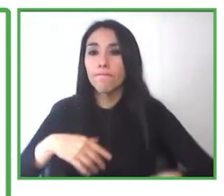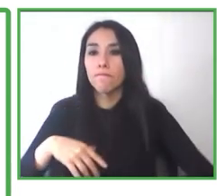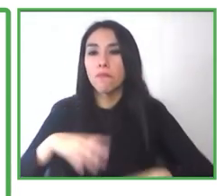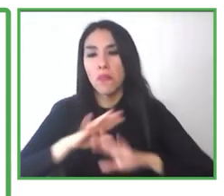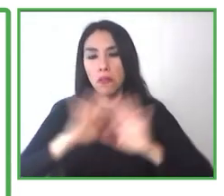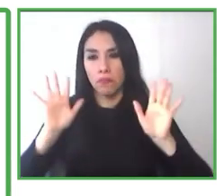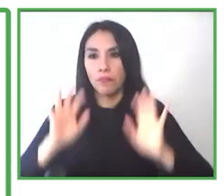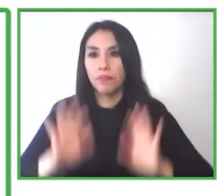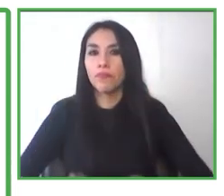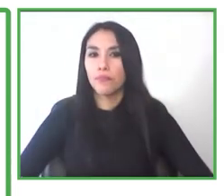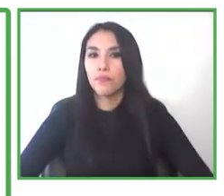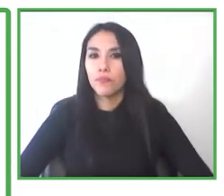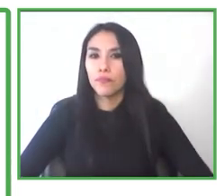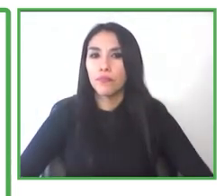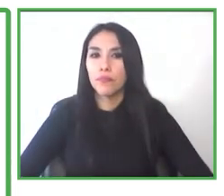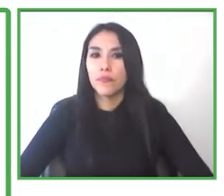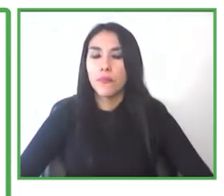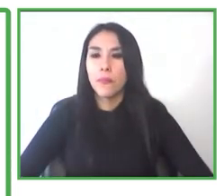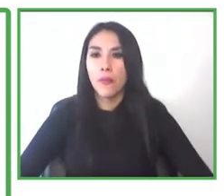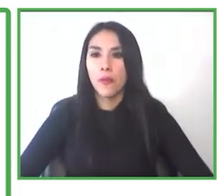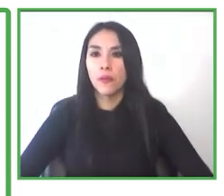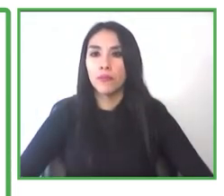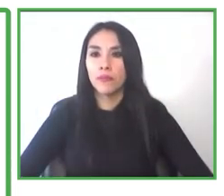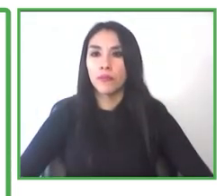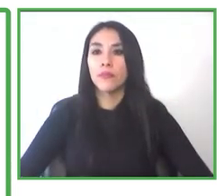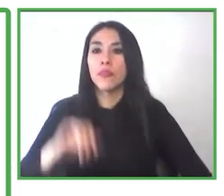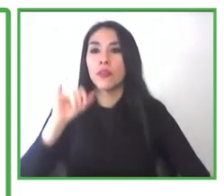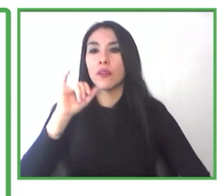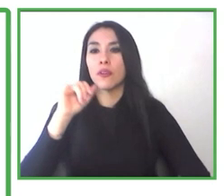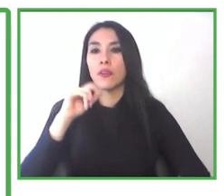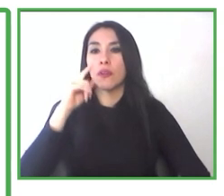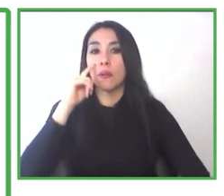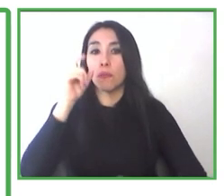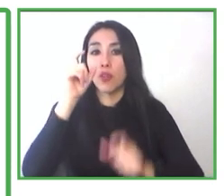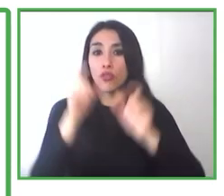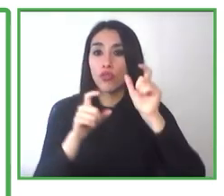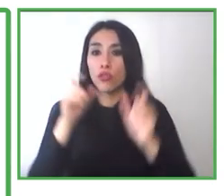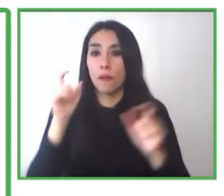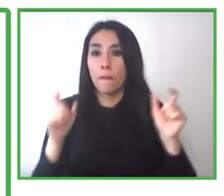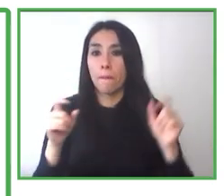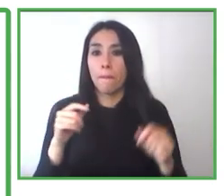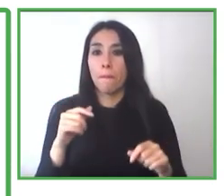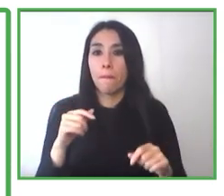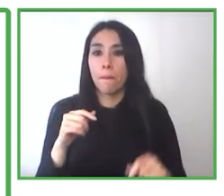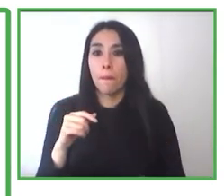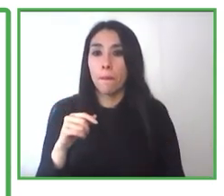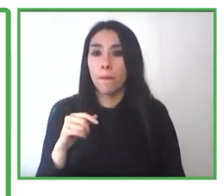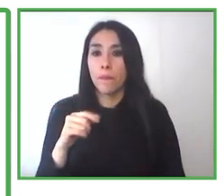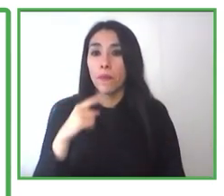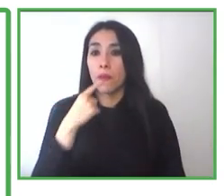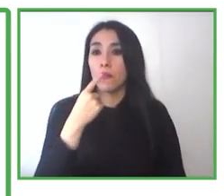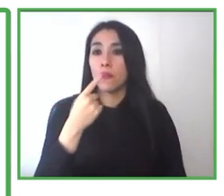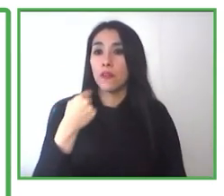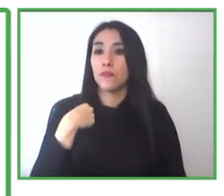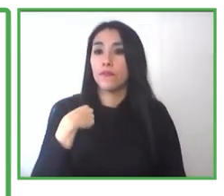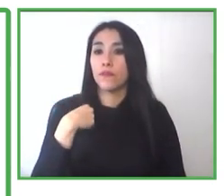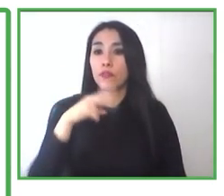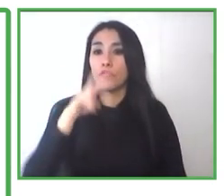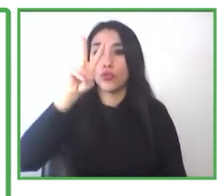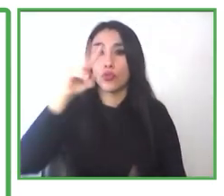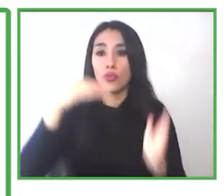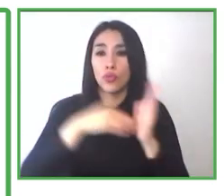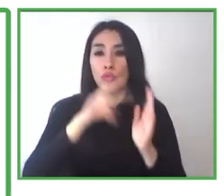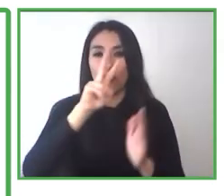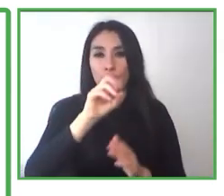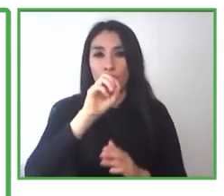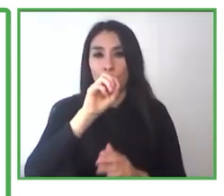Y respecto a cifras, les puedo contar que desde el año 2013, en el que empezamos este programa, al 2020, 388